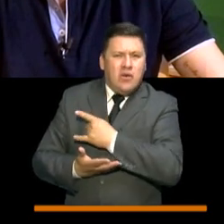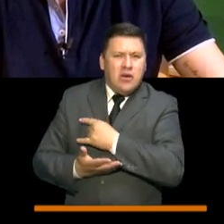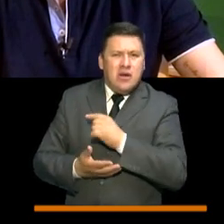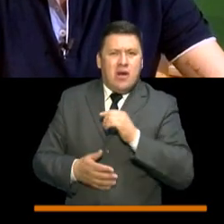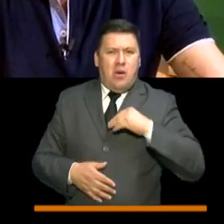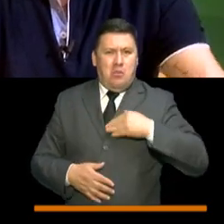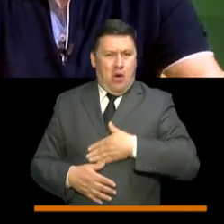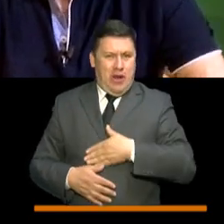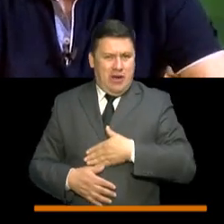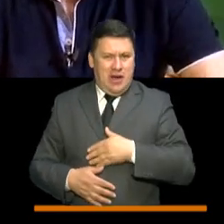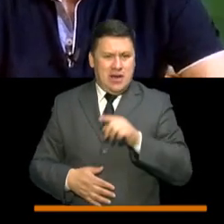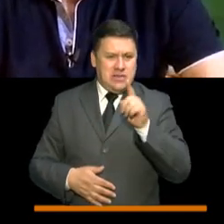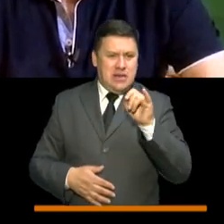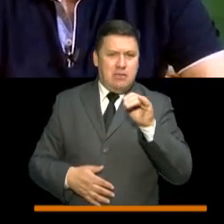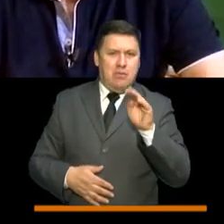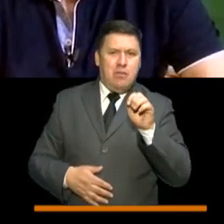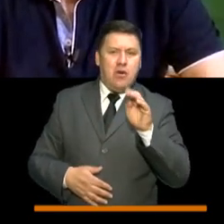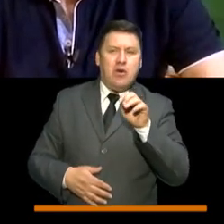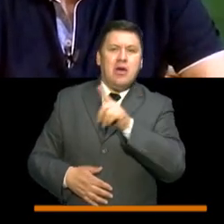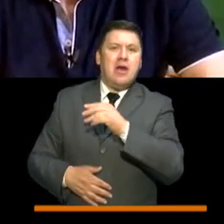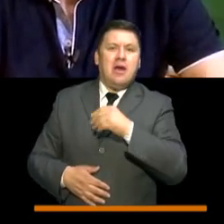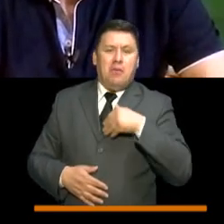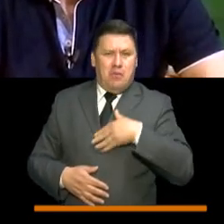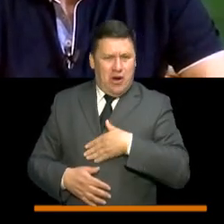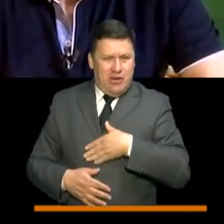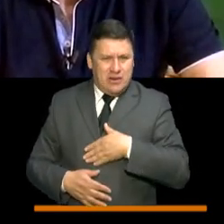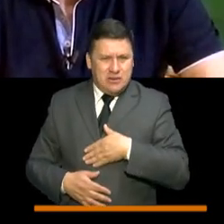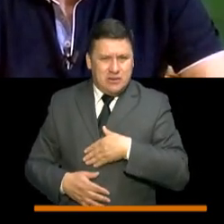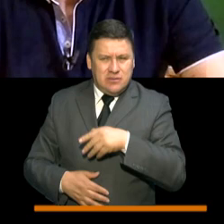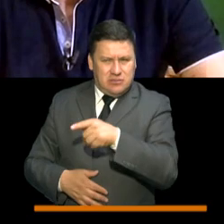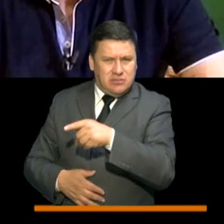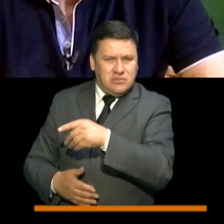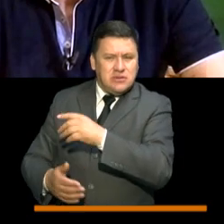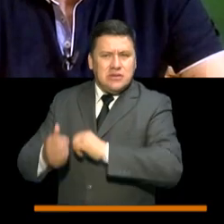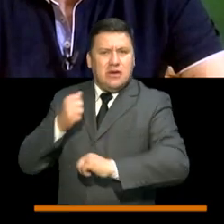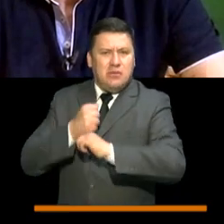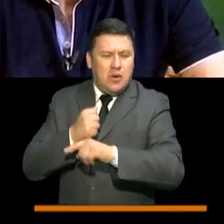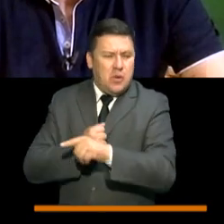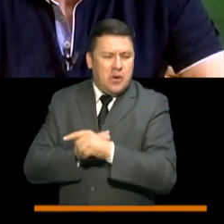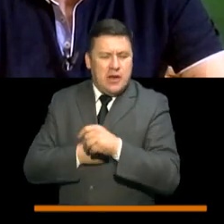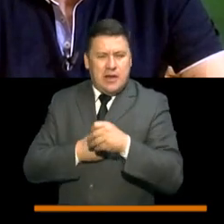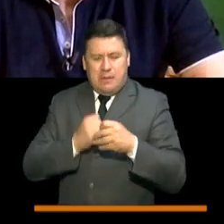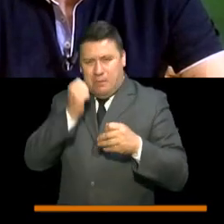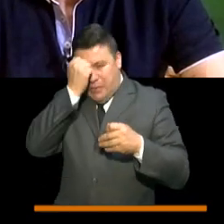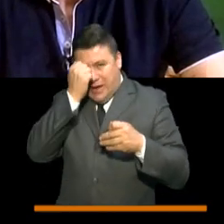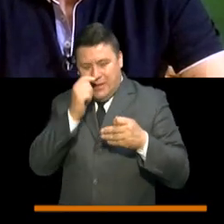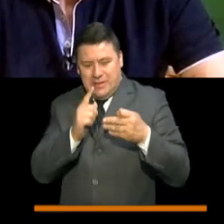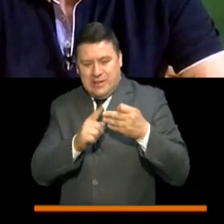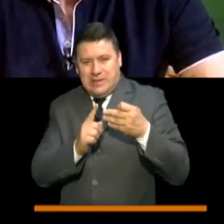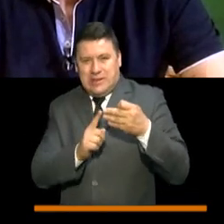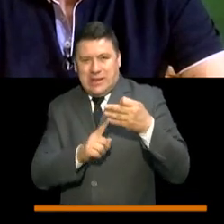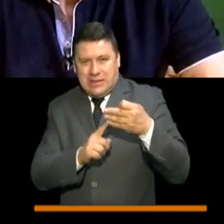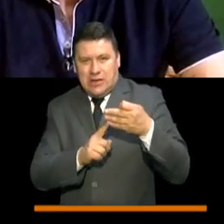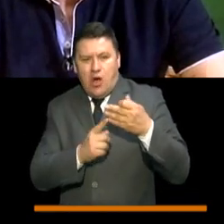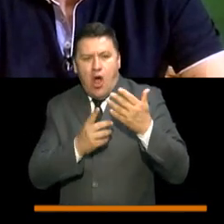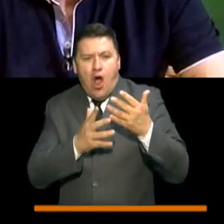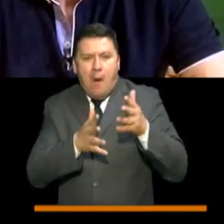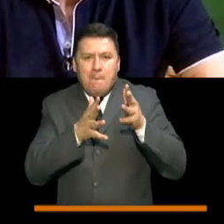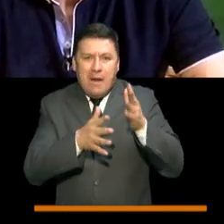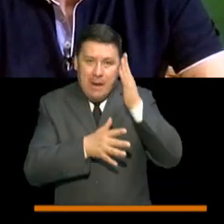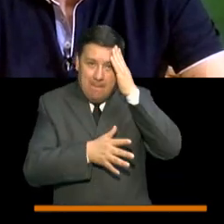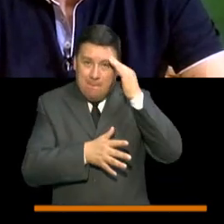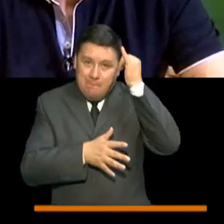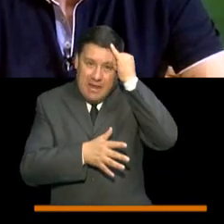Simón Bolívar, en donde lo que fomenta es la innovación y ha definido tres líneas pedagógicas,